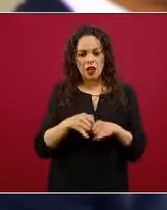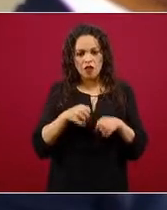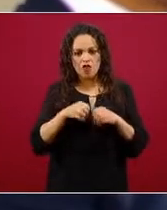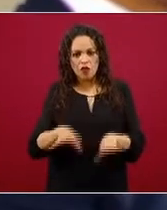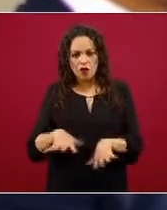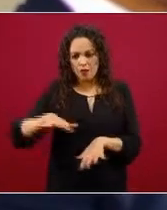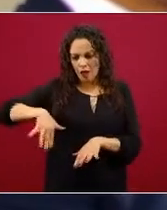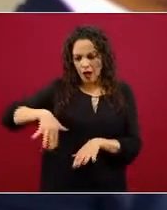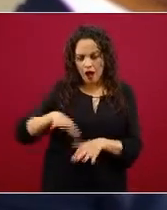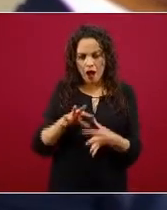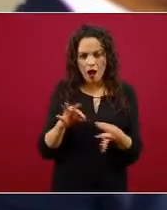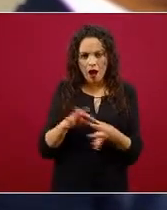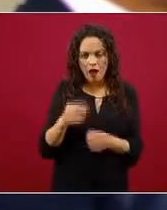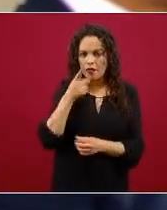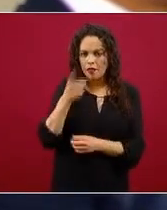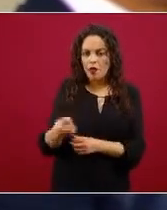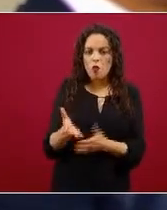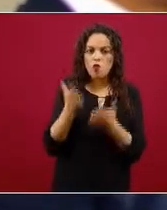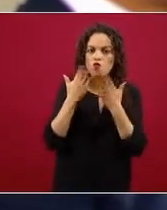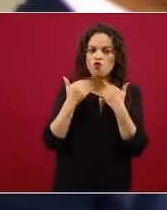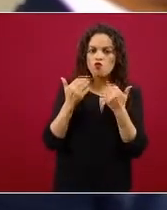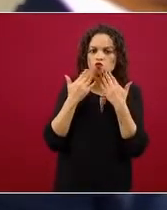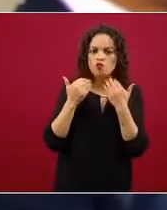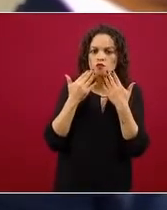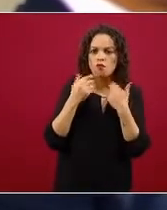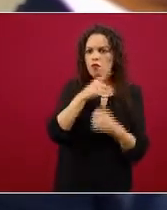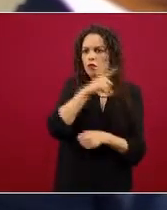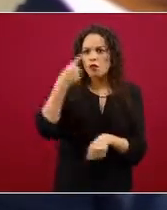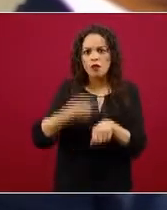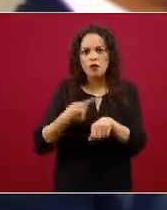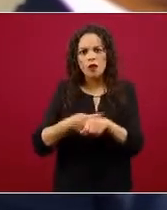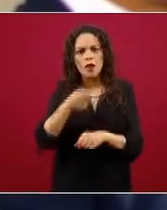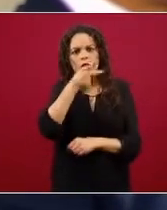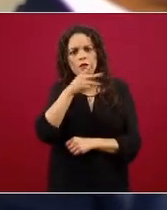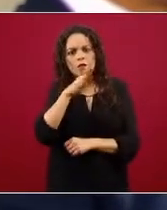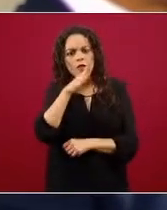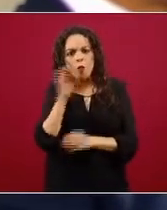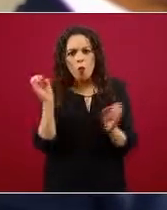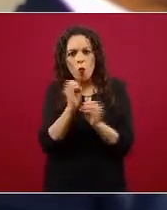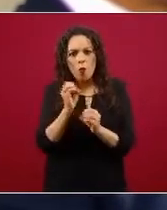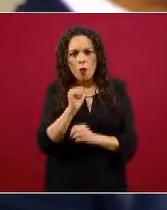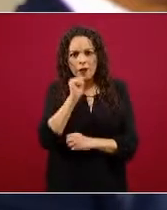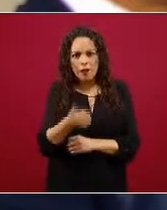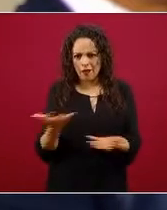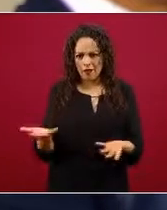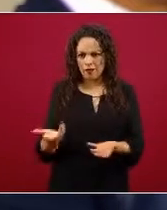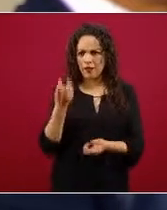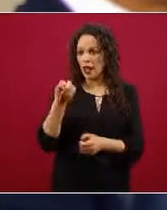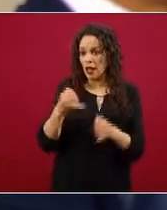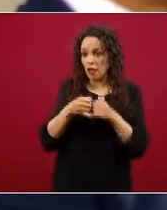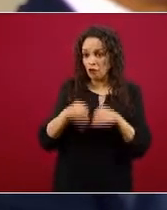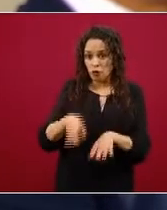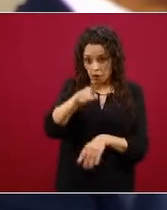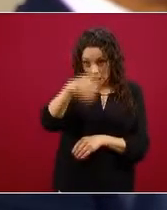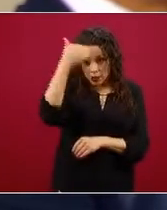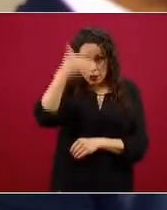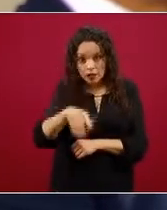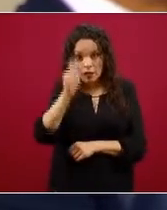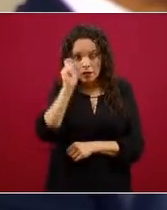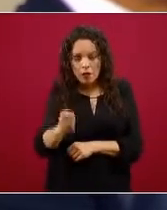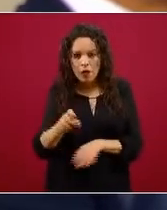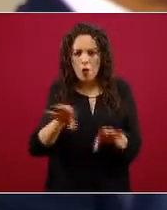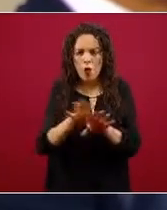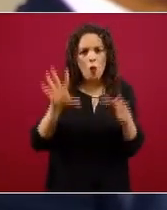no hay, los papás no tienen. Entonces, quería saber qué información tienen ustedes, cuál es la posible